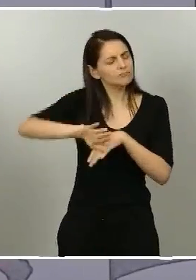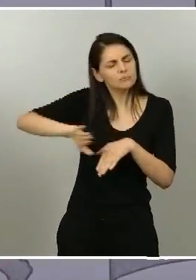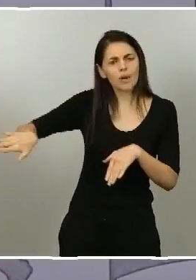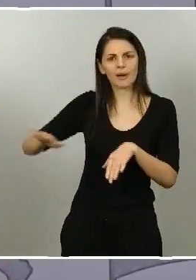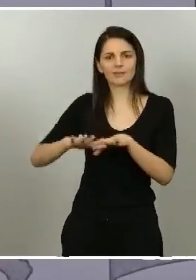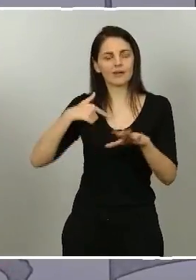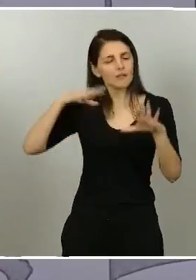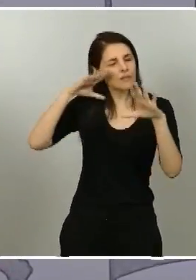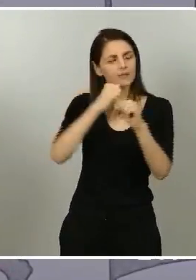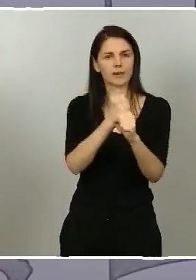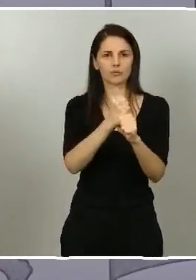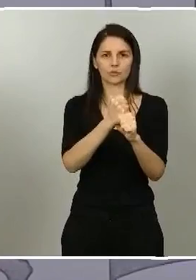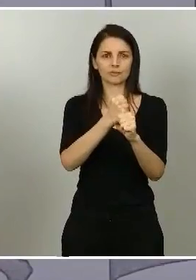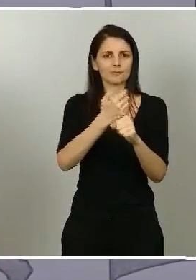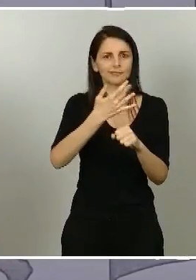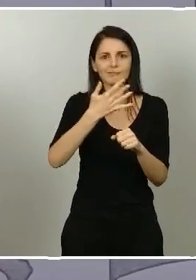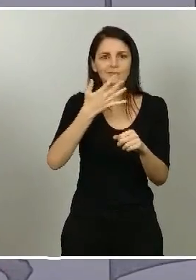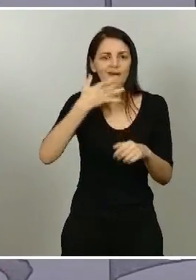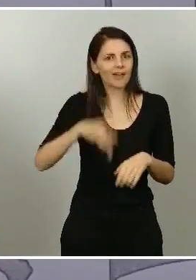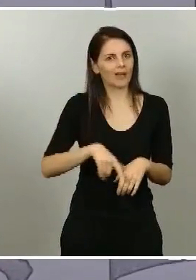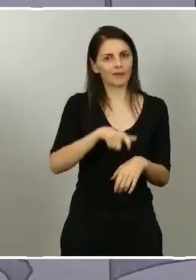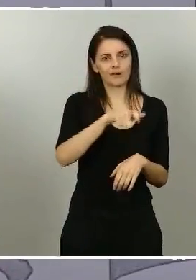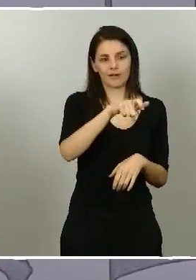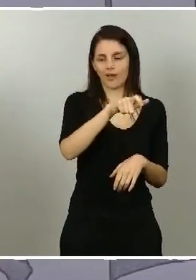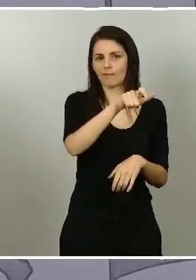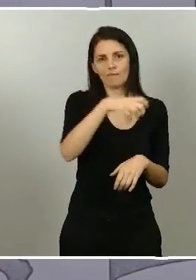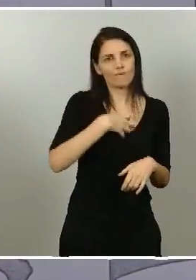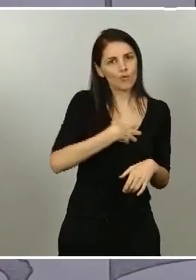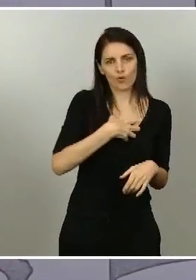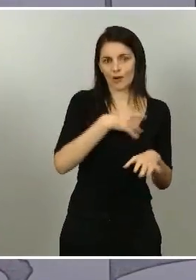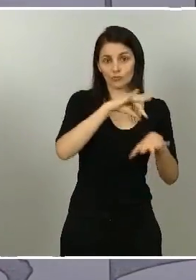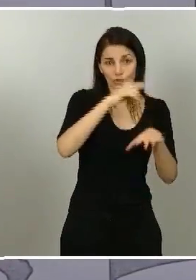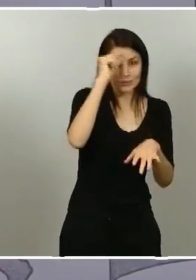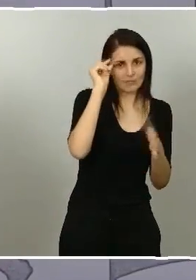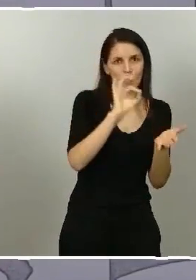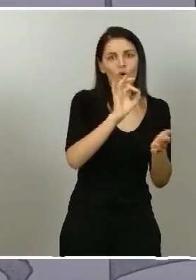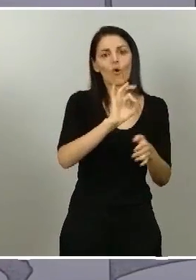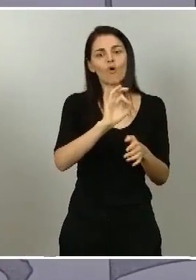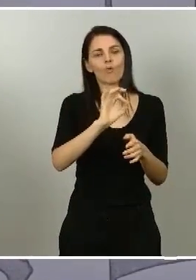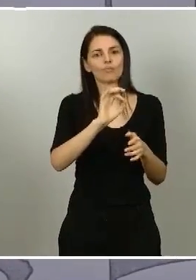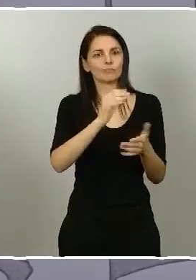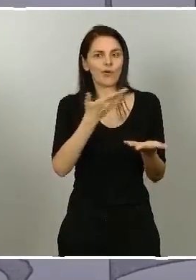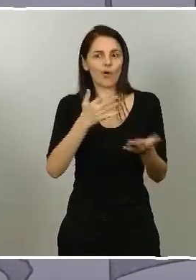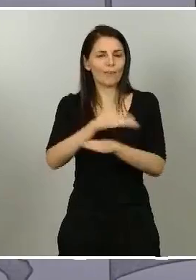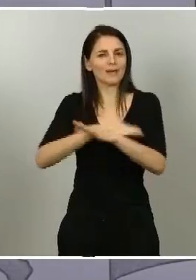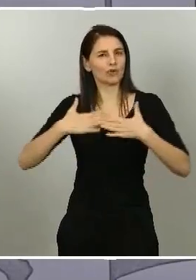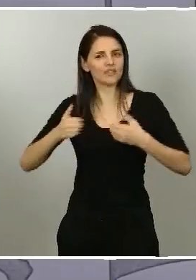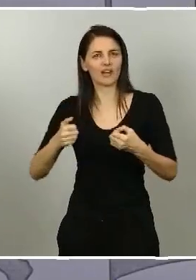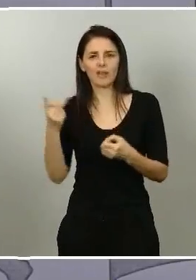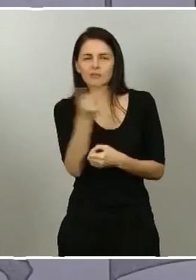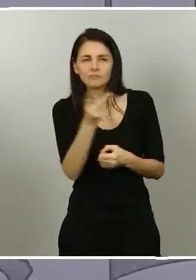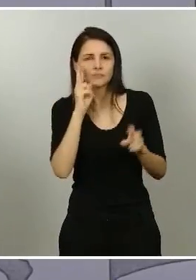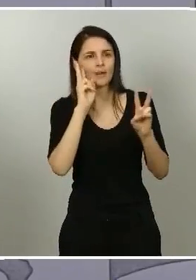como el doctor Simón, un servidor público y como el ministro de Sanidad, Salvador Illa. Nos hacen simplemente mejores como sociedad